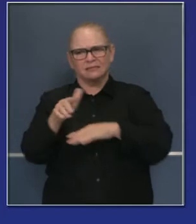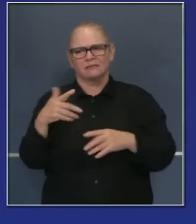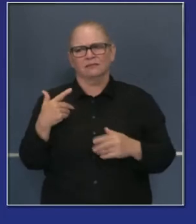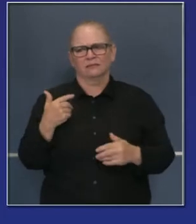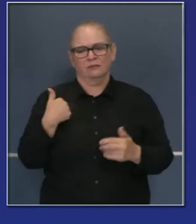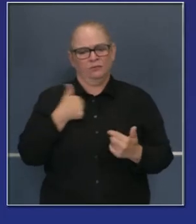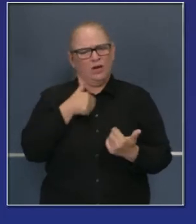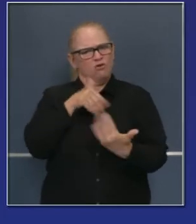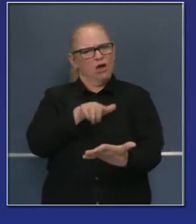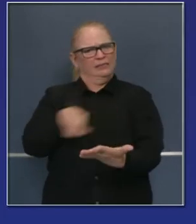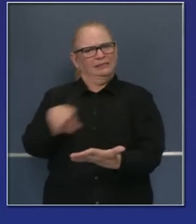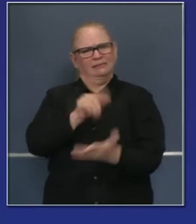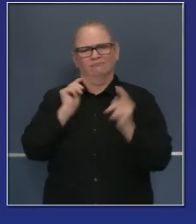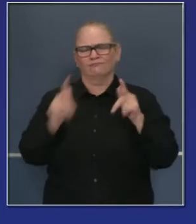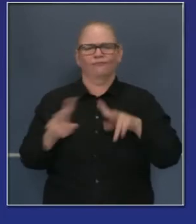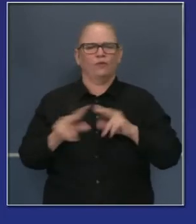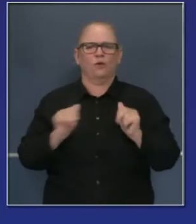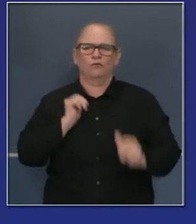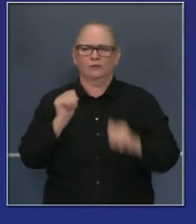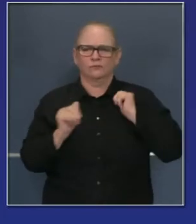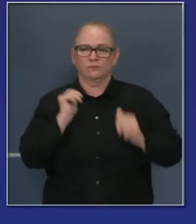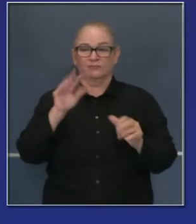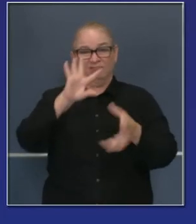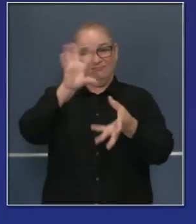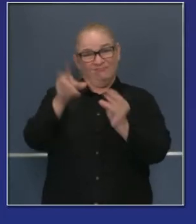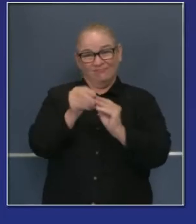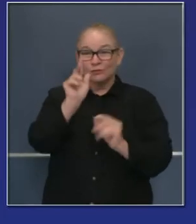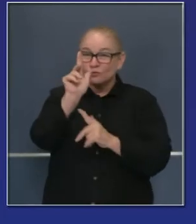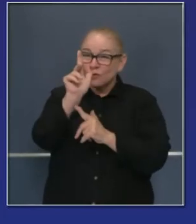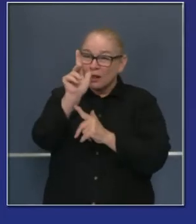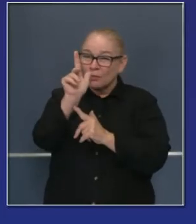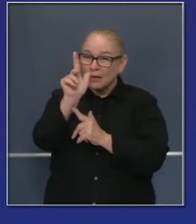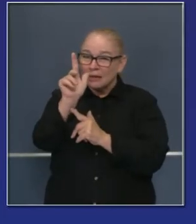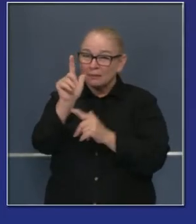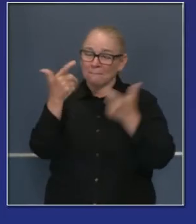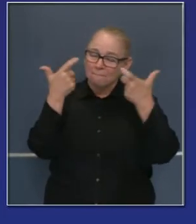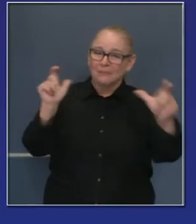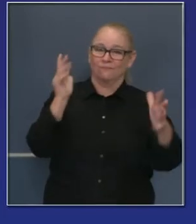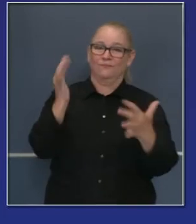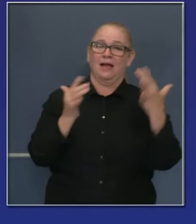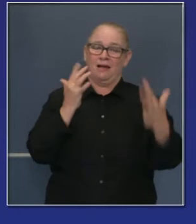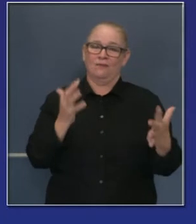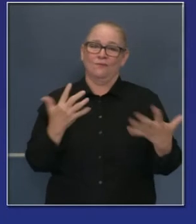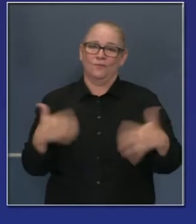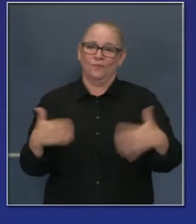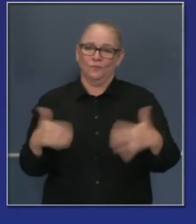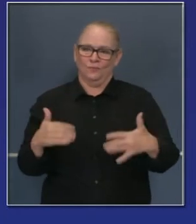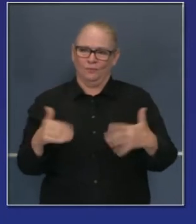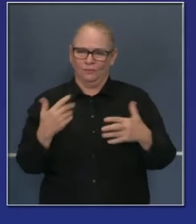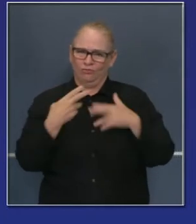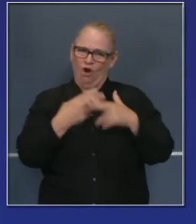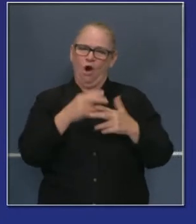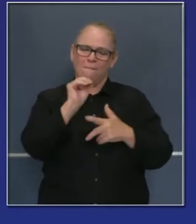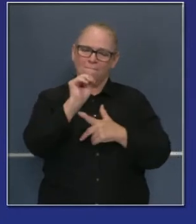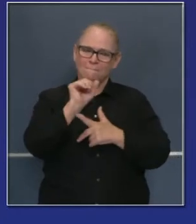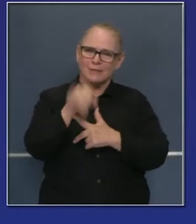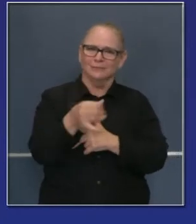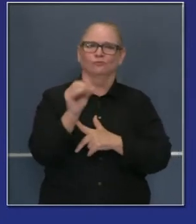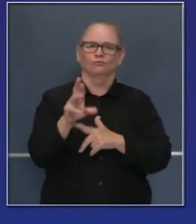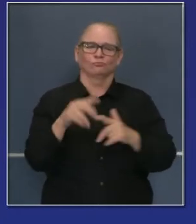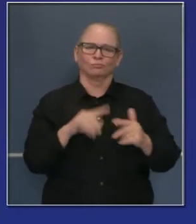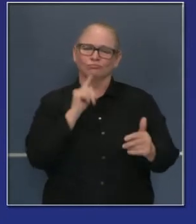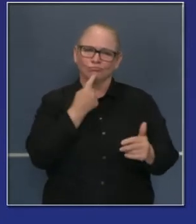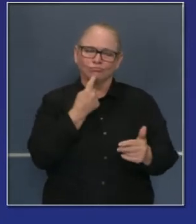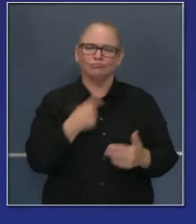estamos lidiando en tiempo real. Son 23 a lo largo del estado de California que hemos marcado como, entre comillas, incendios mayores.